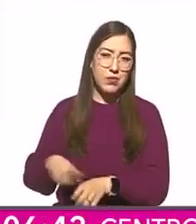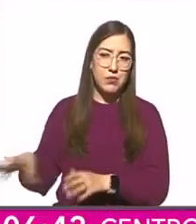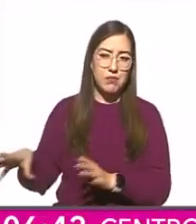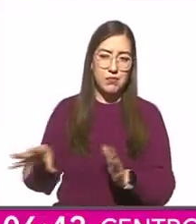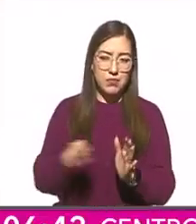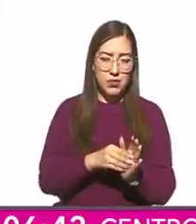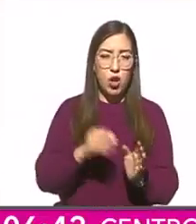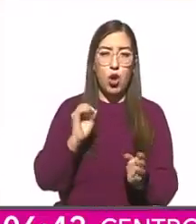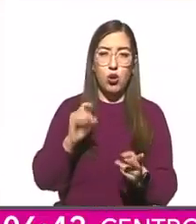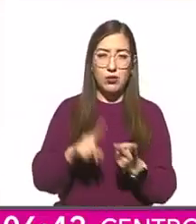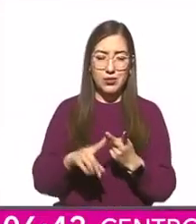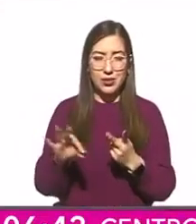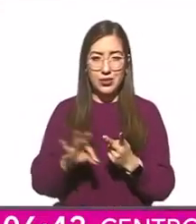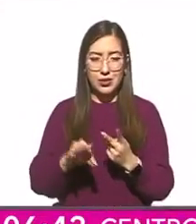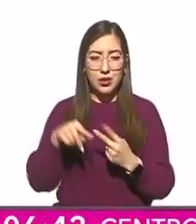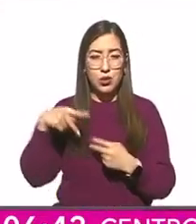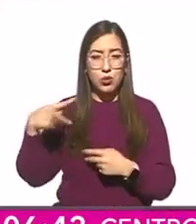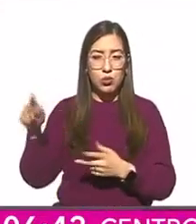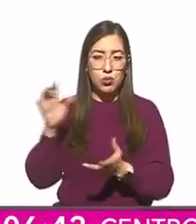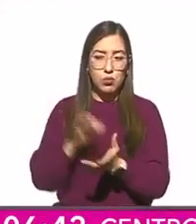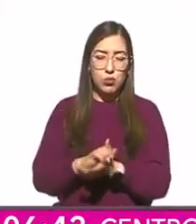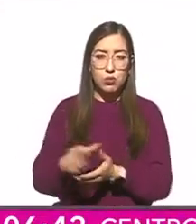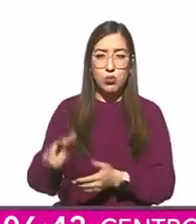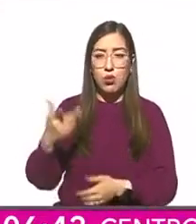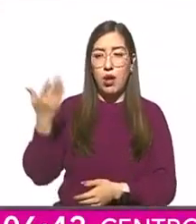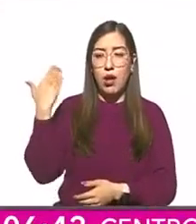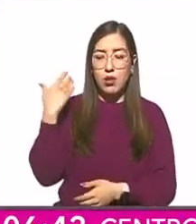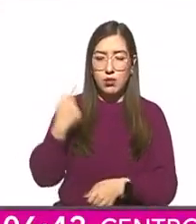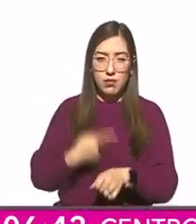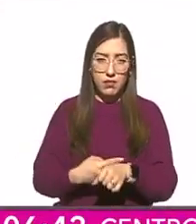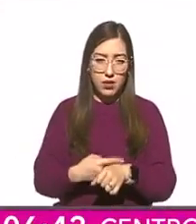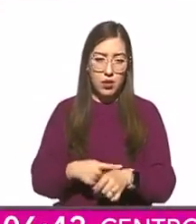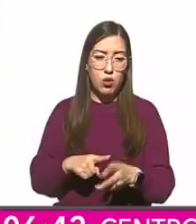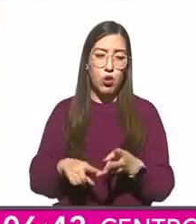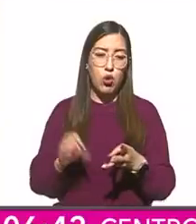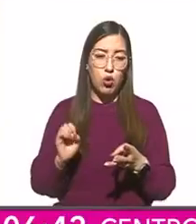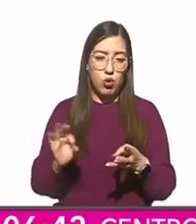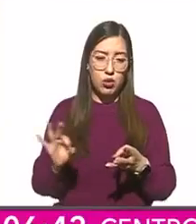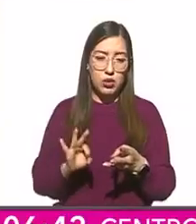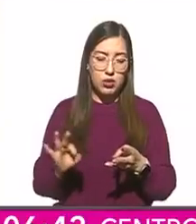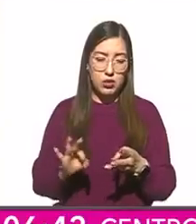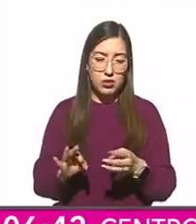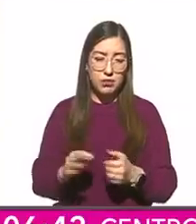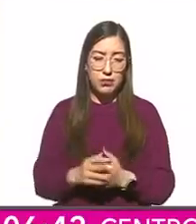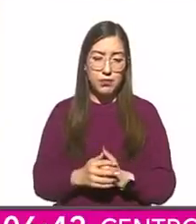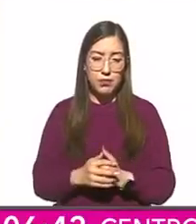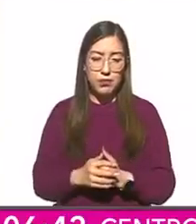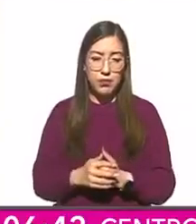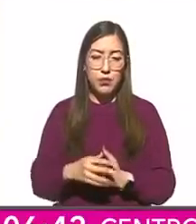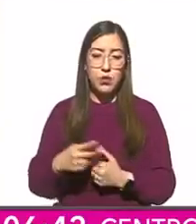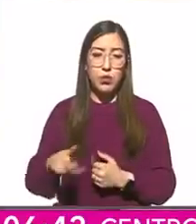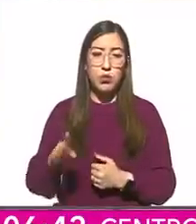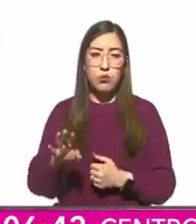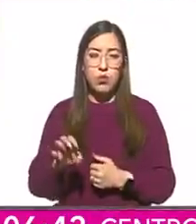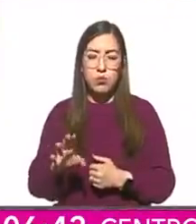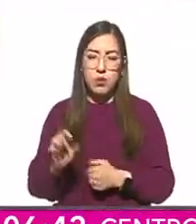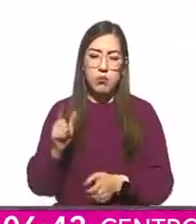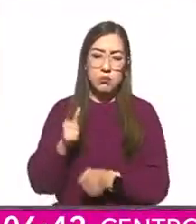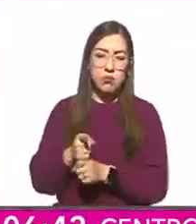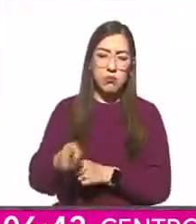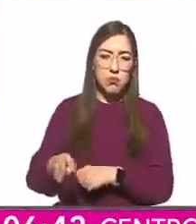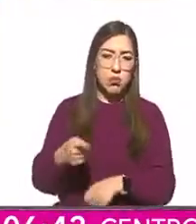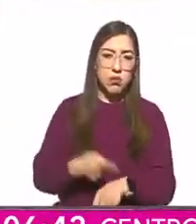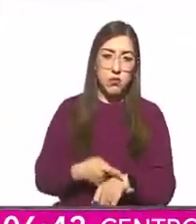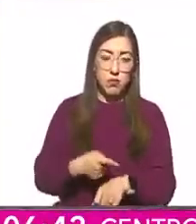motivo del diagnóstico de su esposo, o por motivo del diagnóstico de su bebé. Así